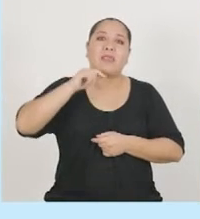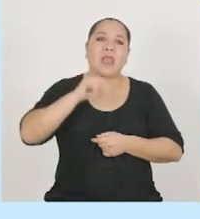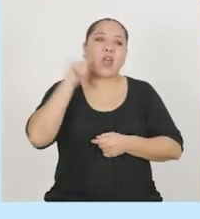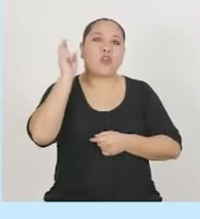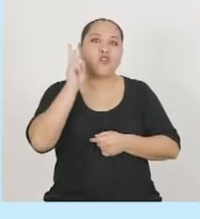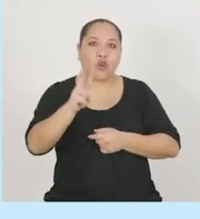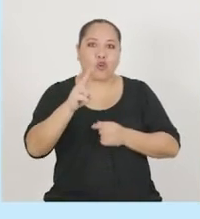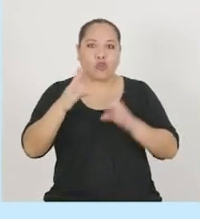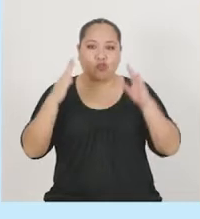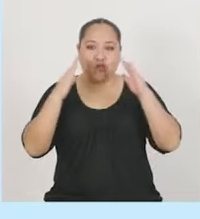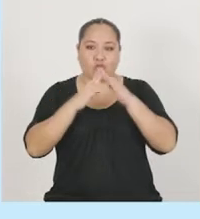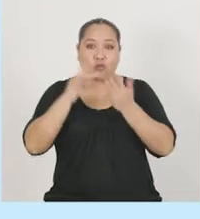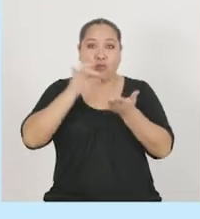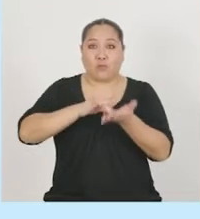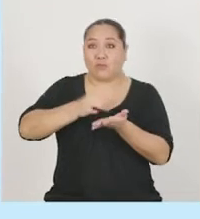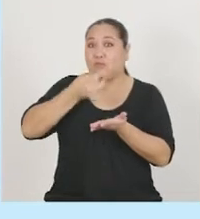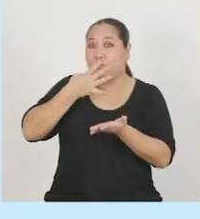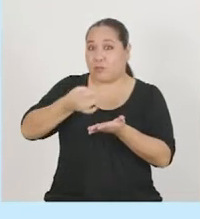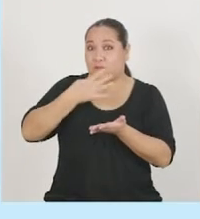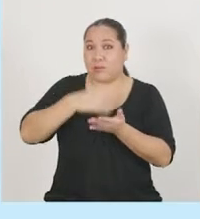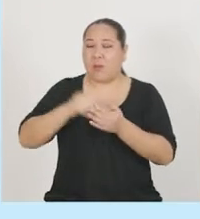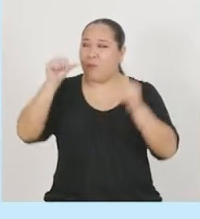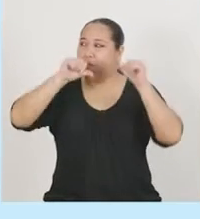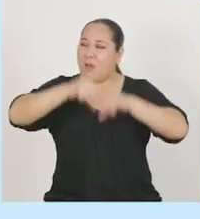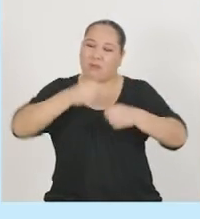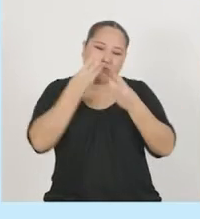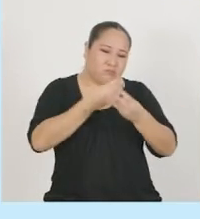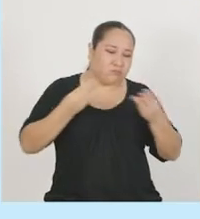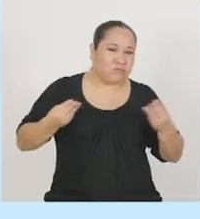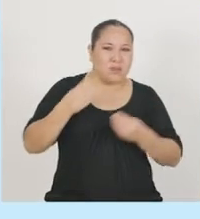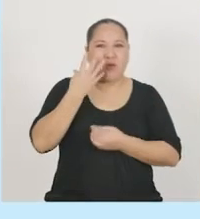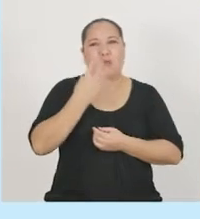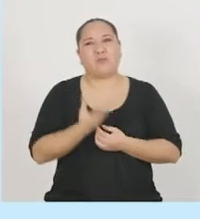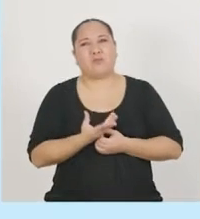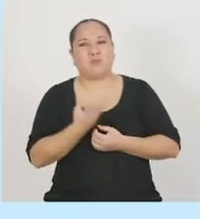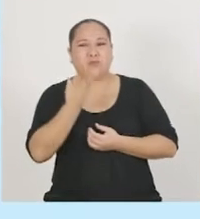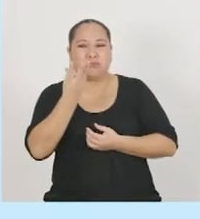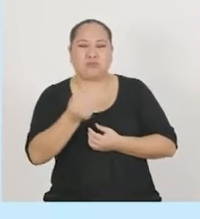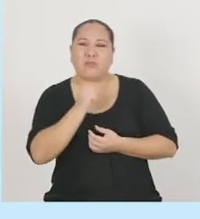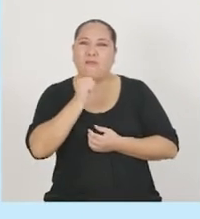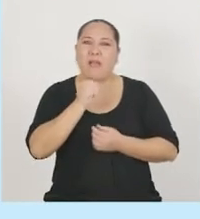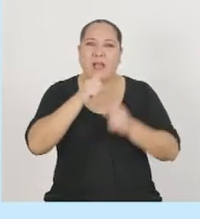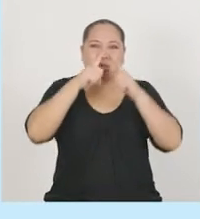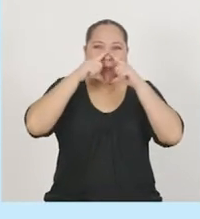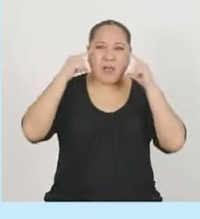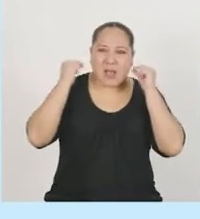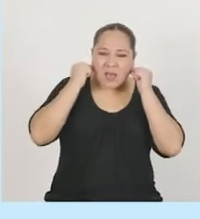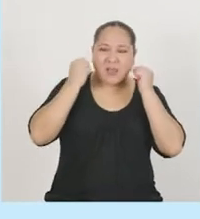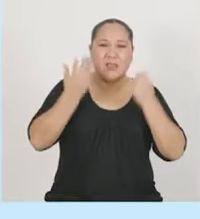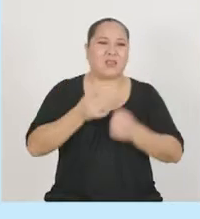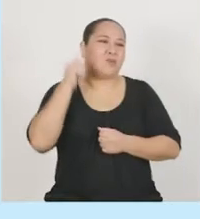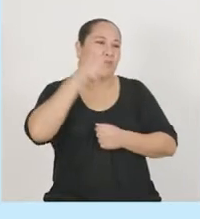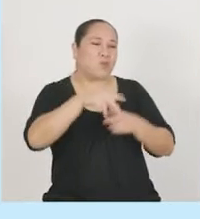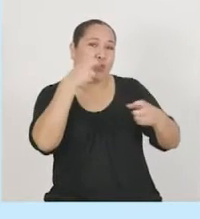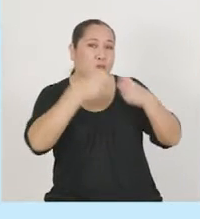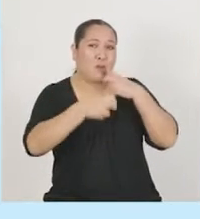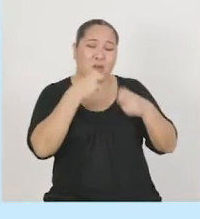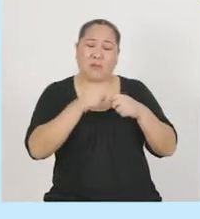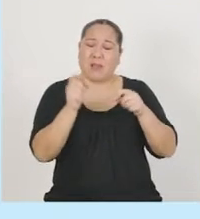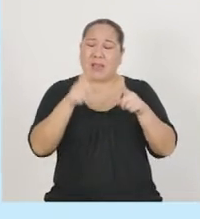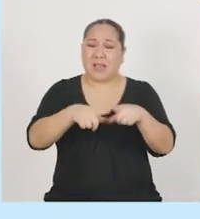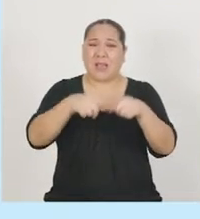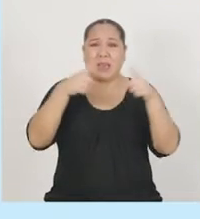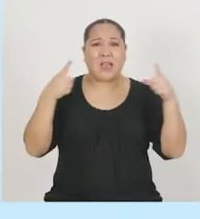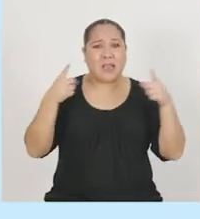estaban mal equipadas y muchas veces no contaban con mascarillas. Y pues era un problema muy grande ello y